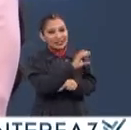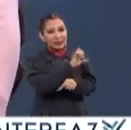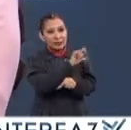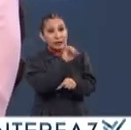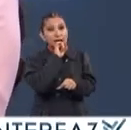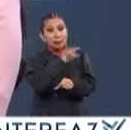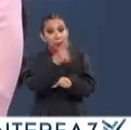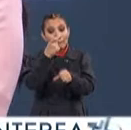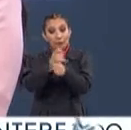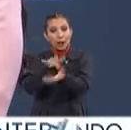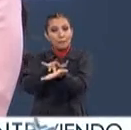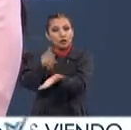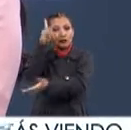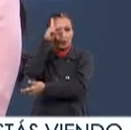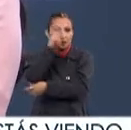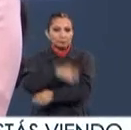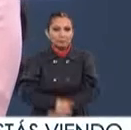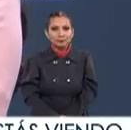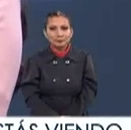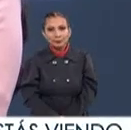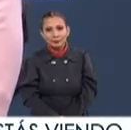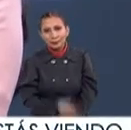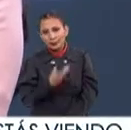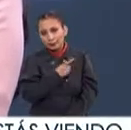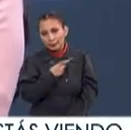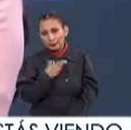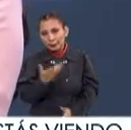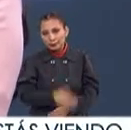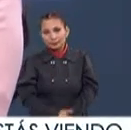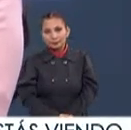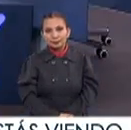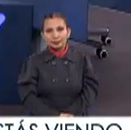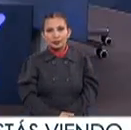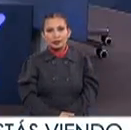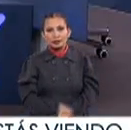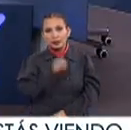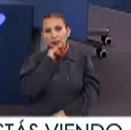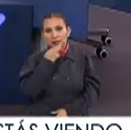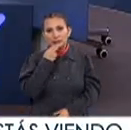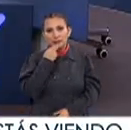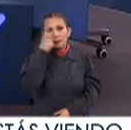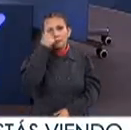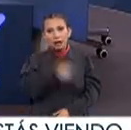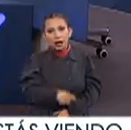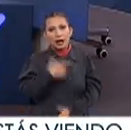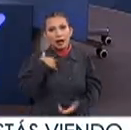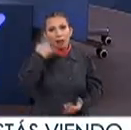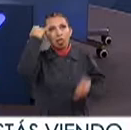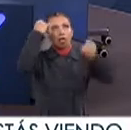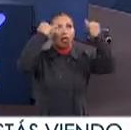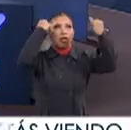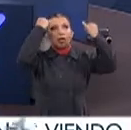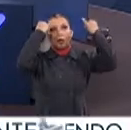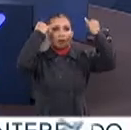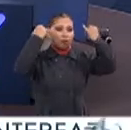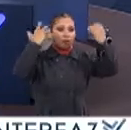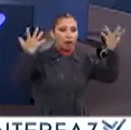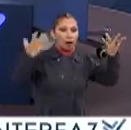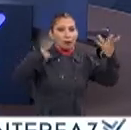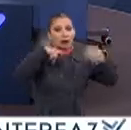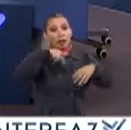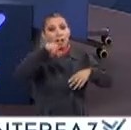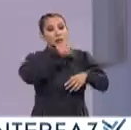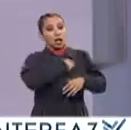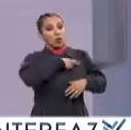Sino de primer apoyo psicológico Que tenemos que hacer Que sirve también ese tipo de eventos Para desmitificar la